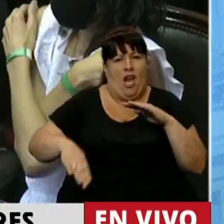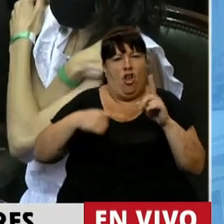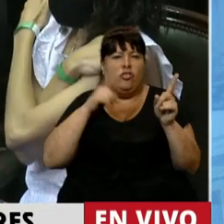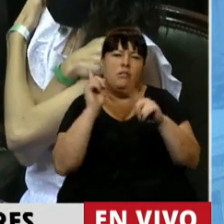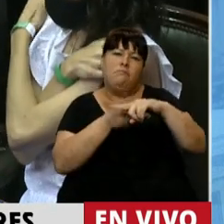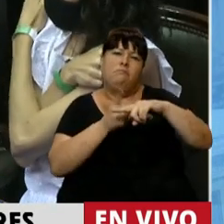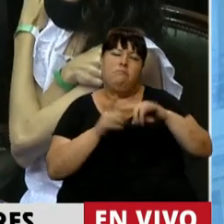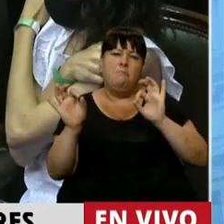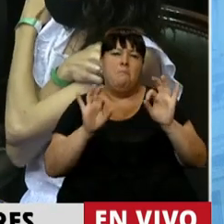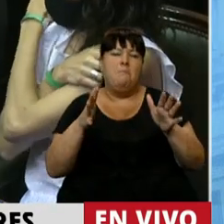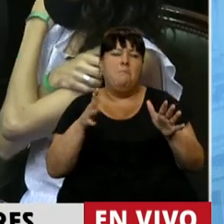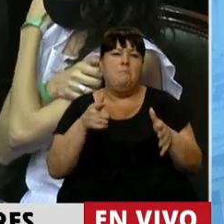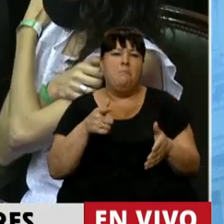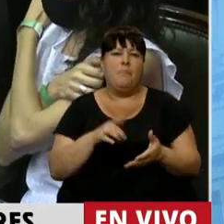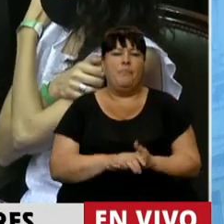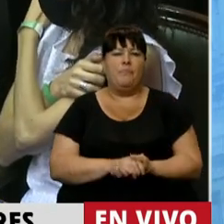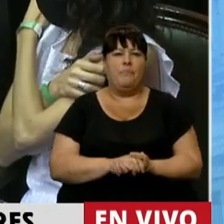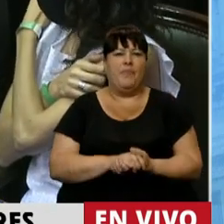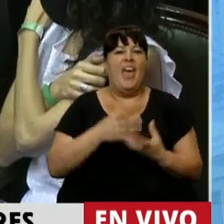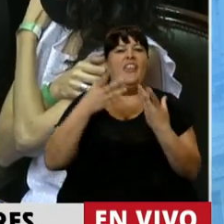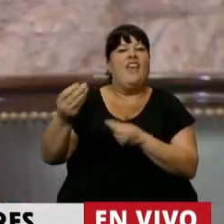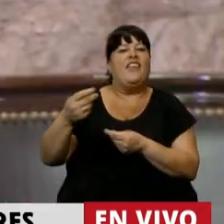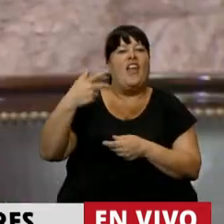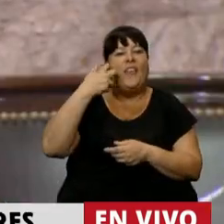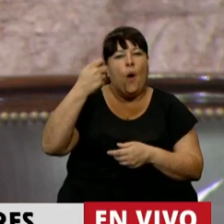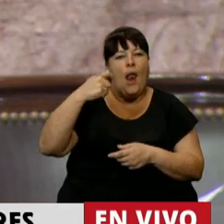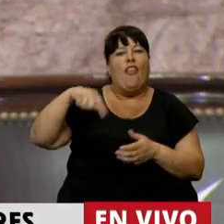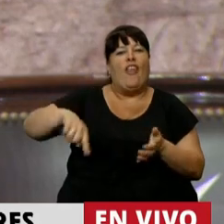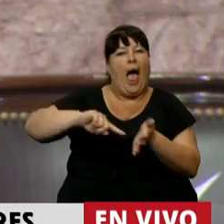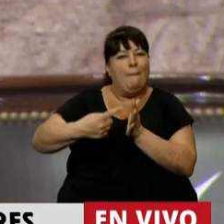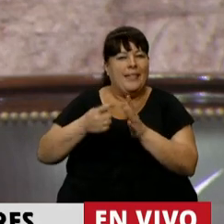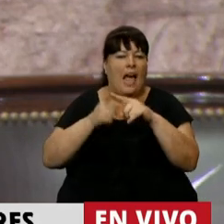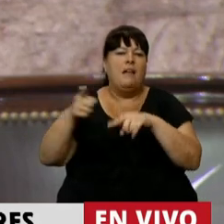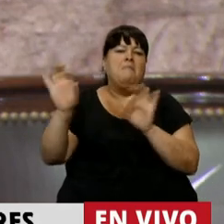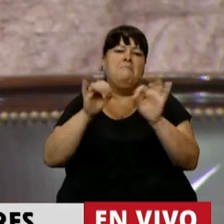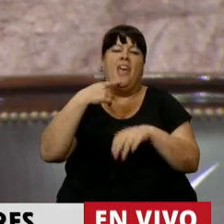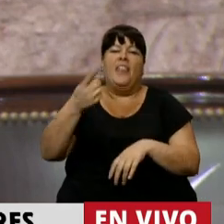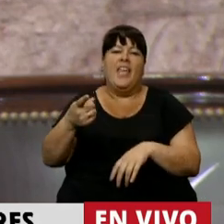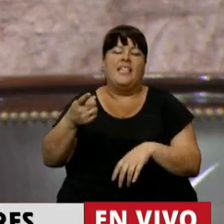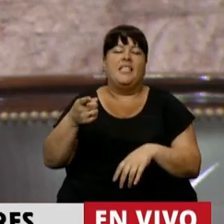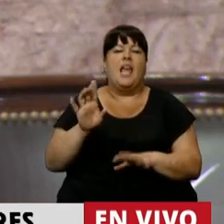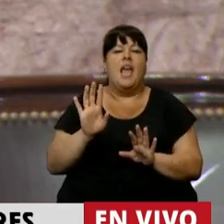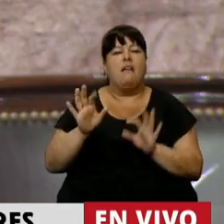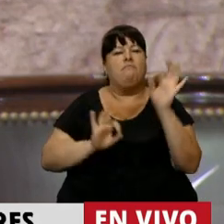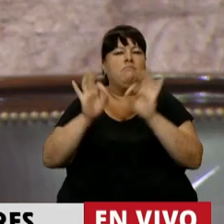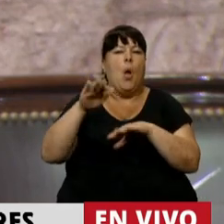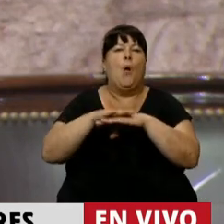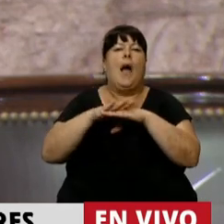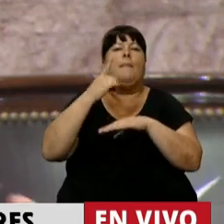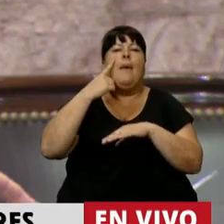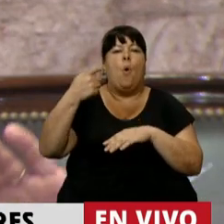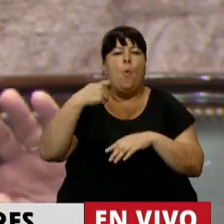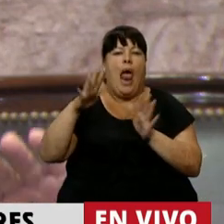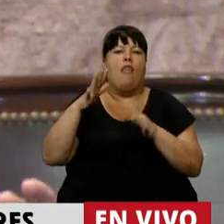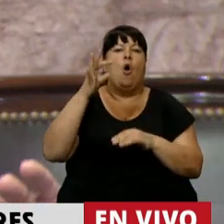lo que calcula la Defensoría de la Tercera Edad de la Ciudad de Buenos Aires, que estima una canasta básica del